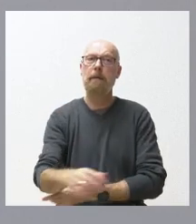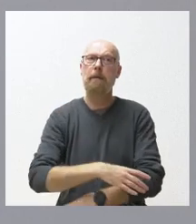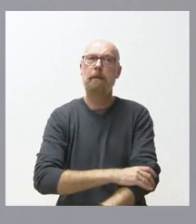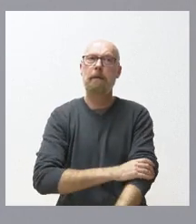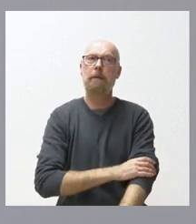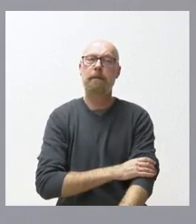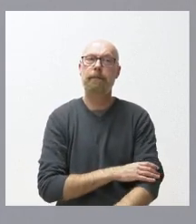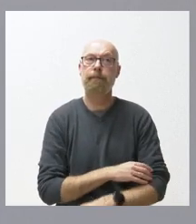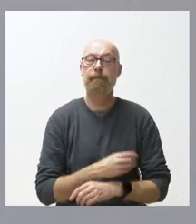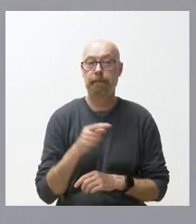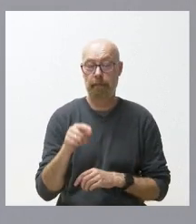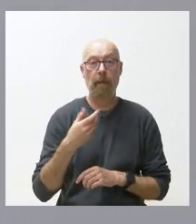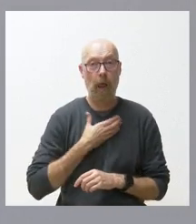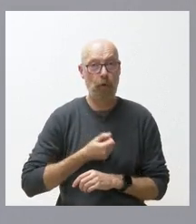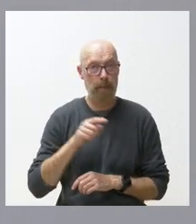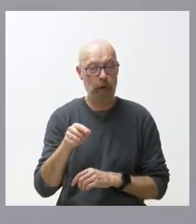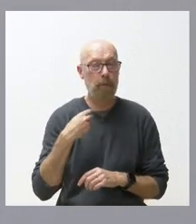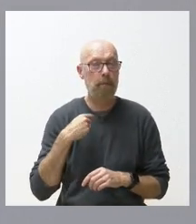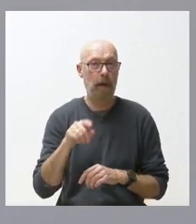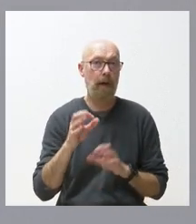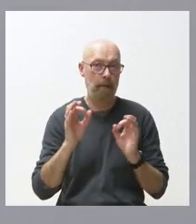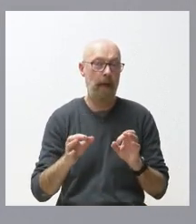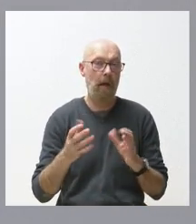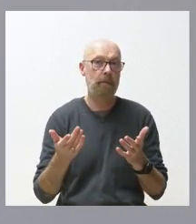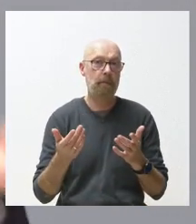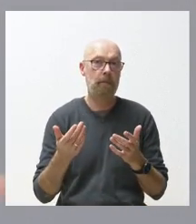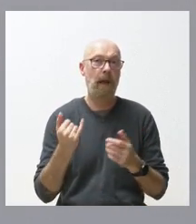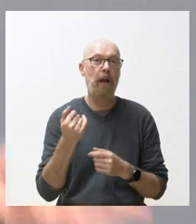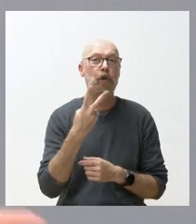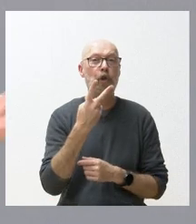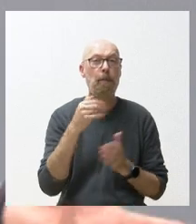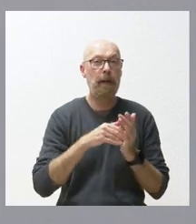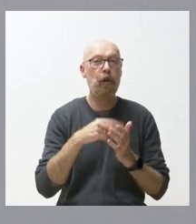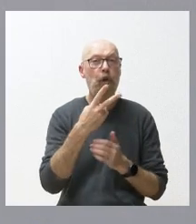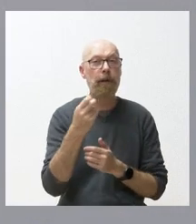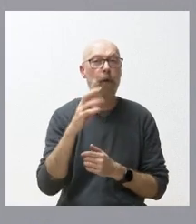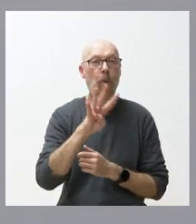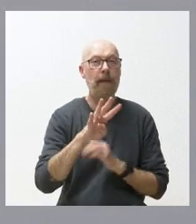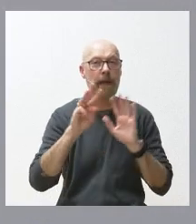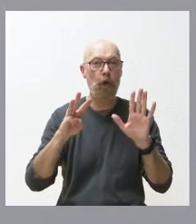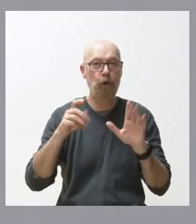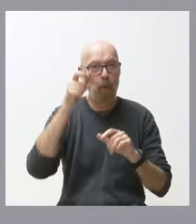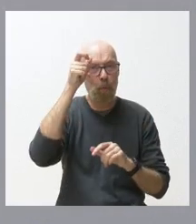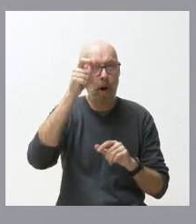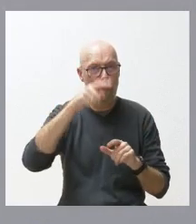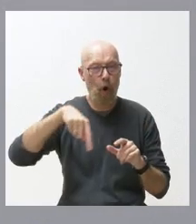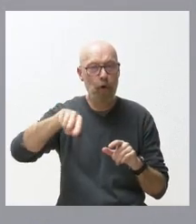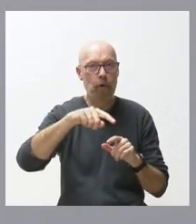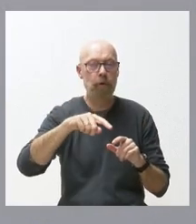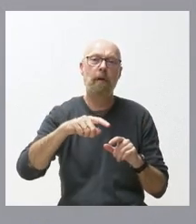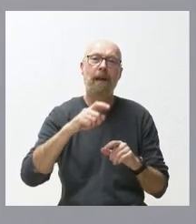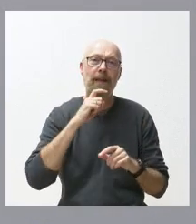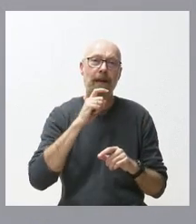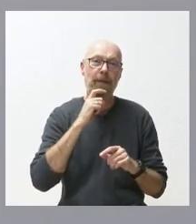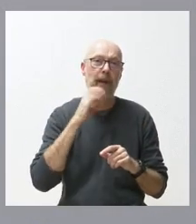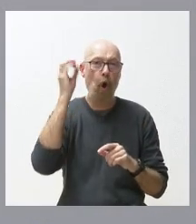concreto efectivamente se ha anticipado a mi respuesta son 2.248 municipios pues será difícil que nosotros tengamos que tener opinión sobre